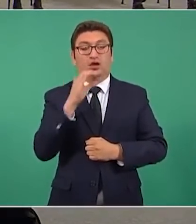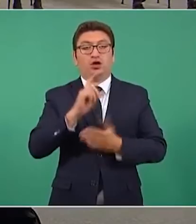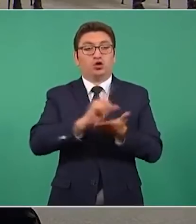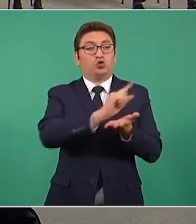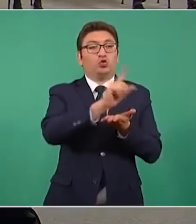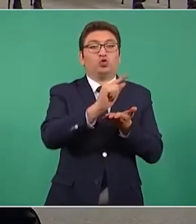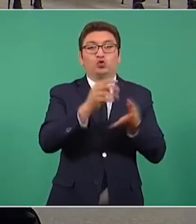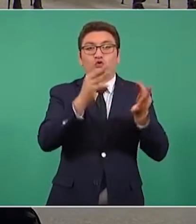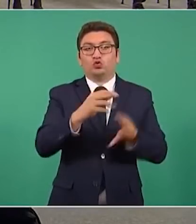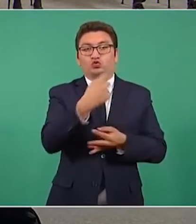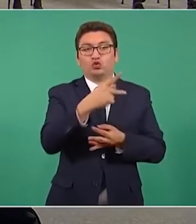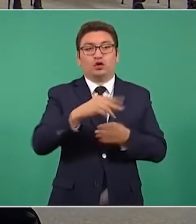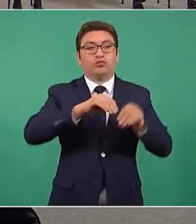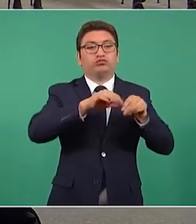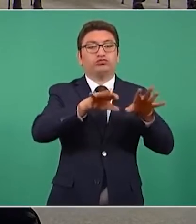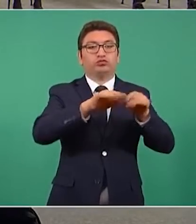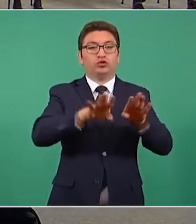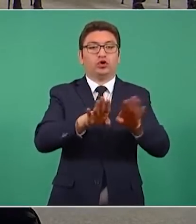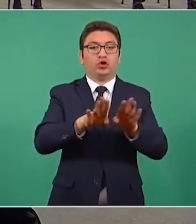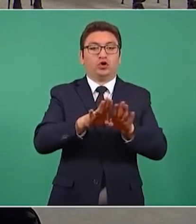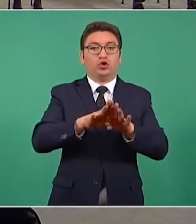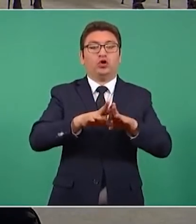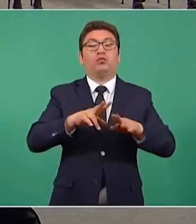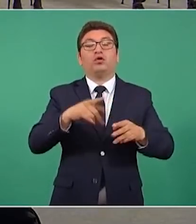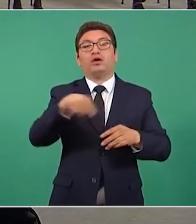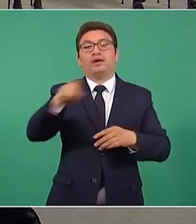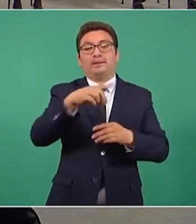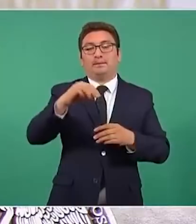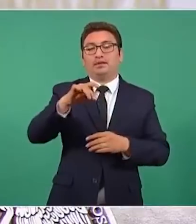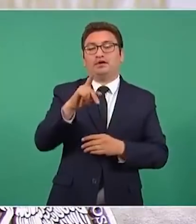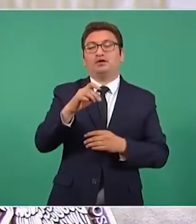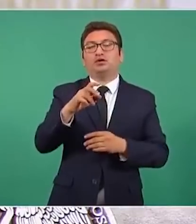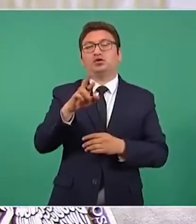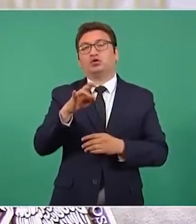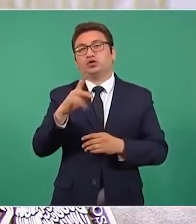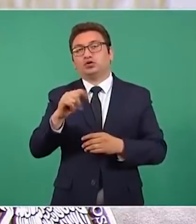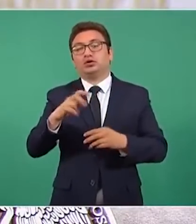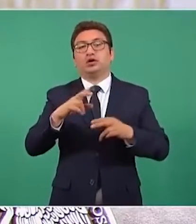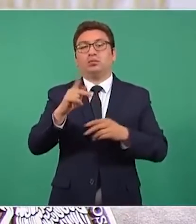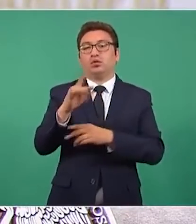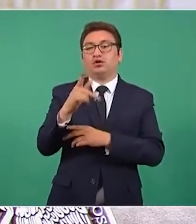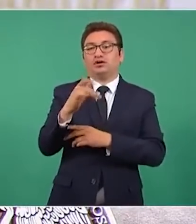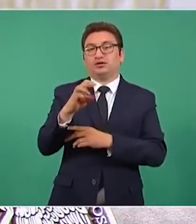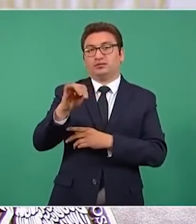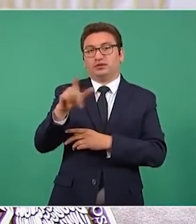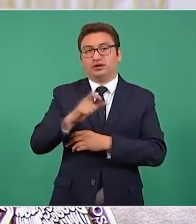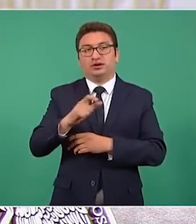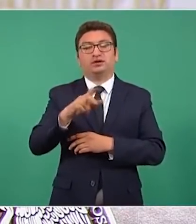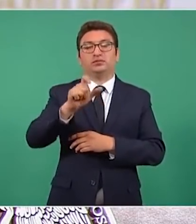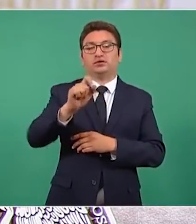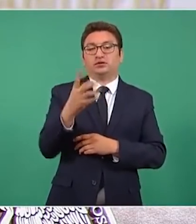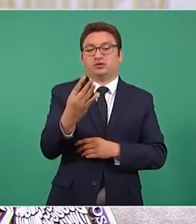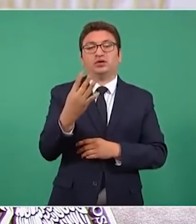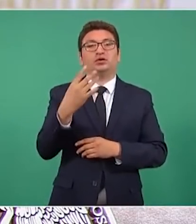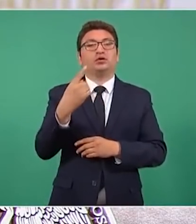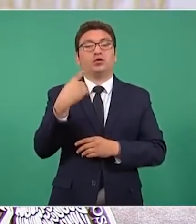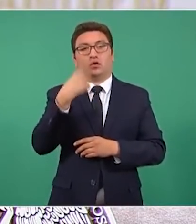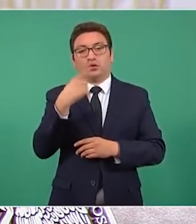originales, medios como La Silla Rota, Político MX, 24 horas, Publímetro,